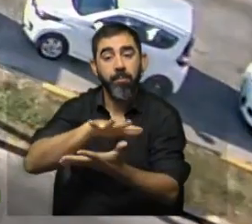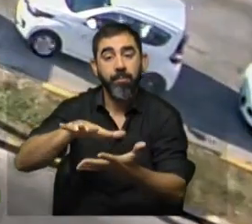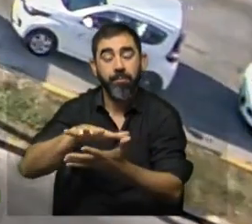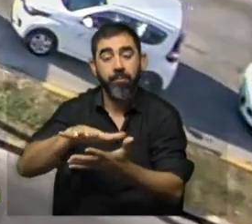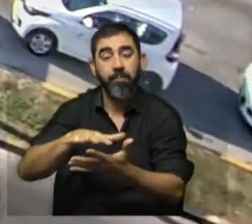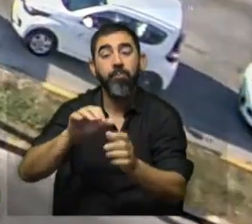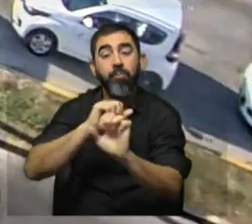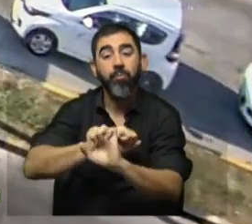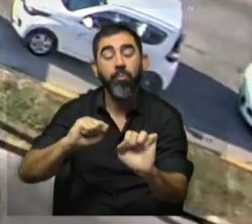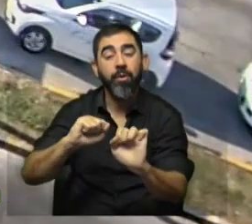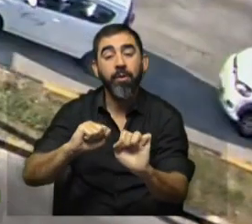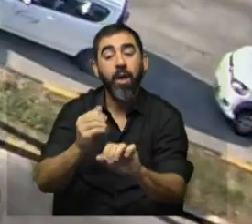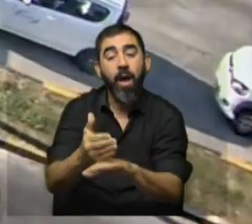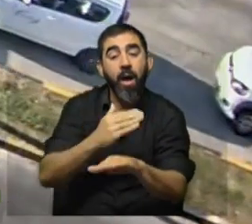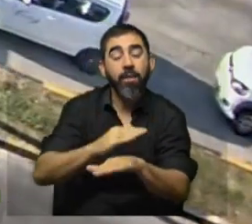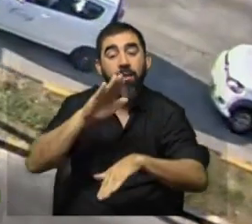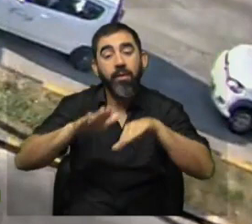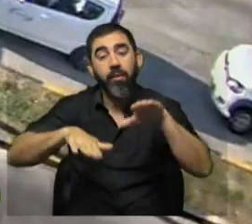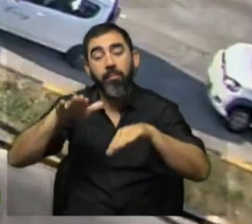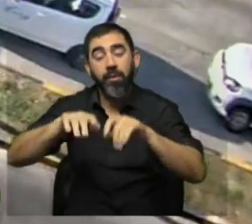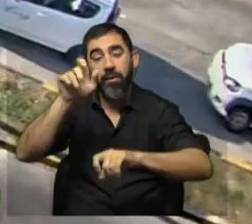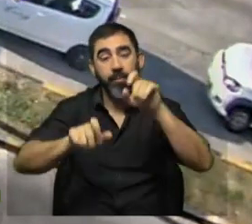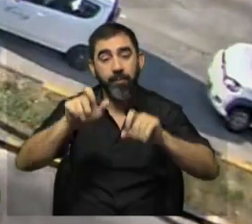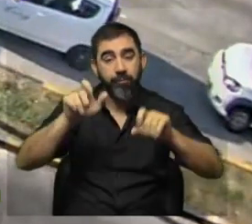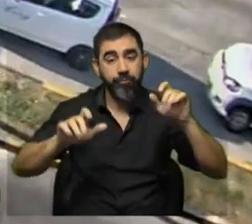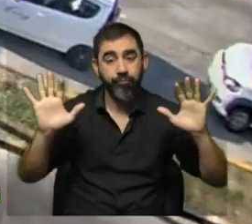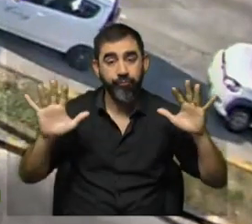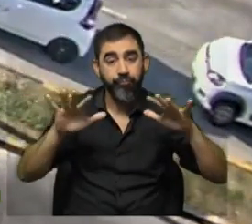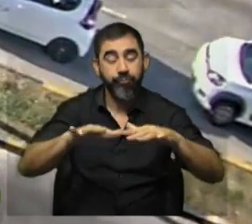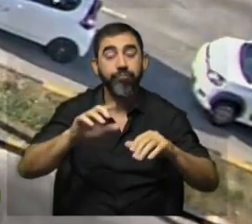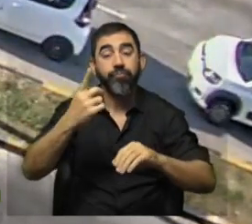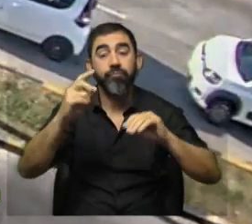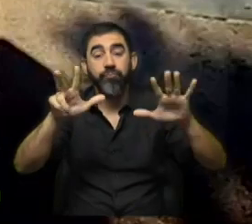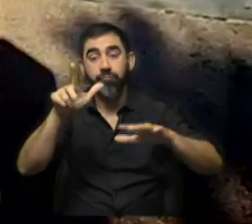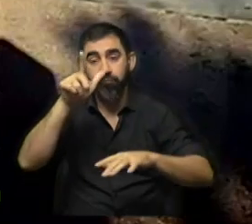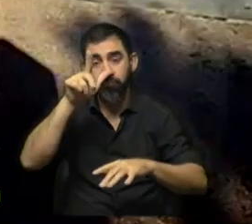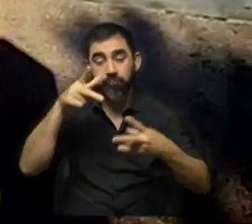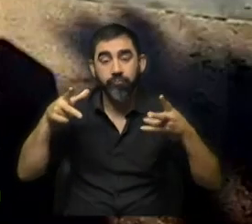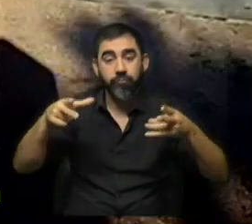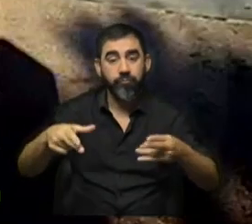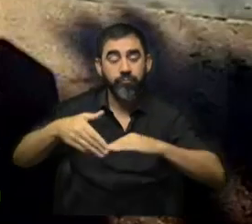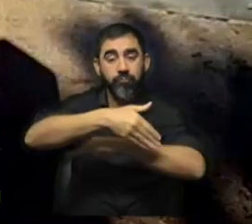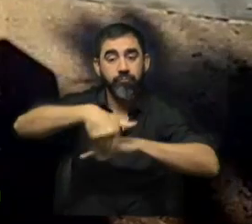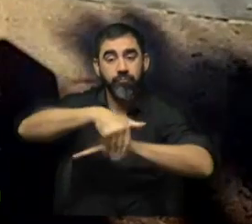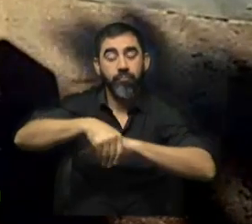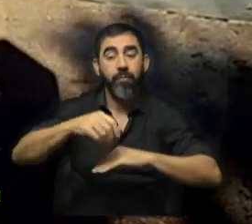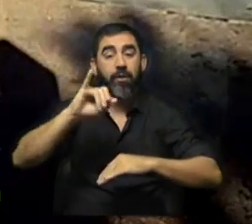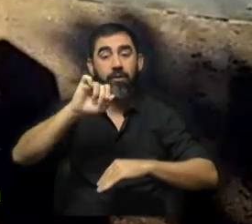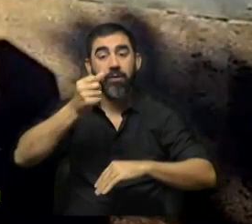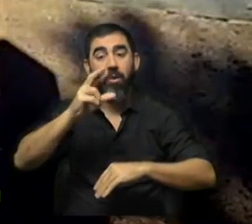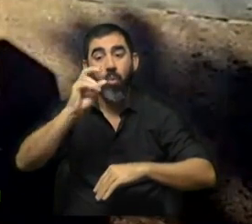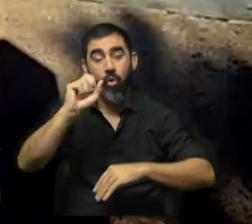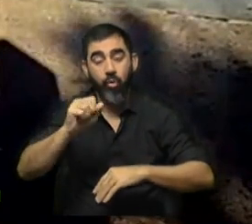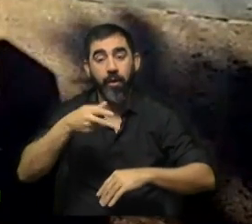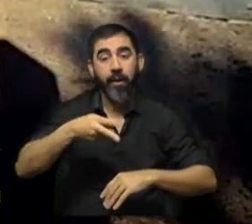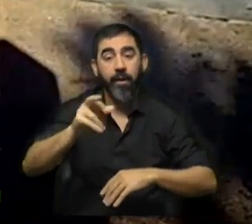pero podrán concretarse antes según la afluencia de público. Exacto. En la avenida 18 de julio estará cortada el tránsito entre Yaguarón y Julio